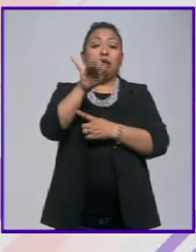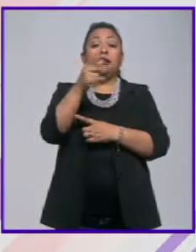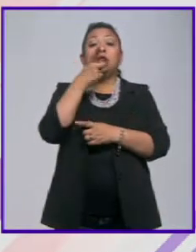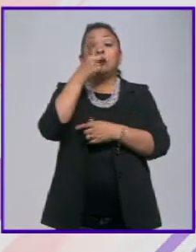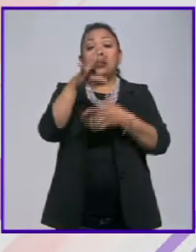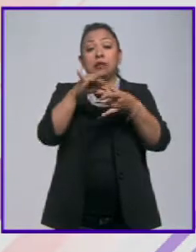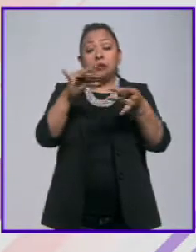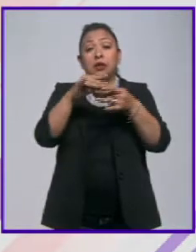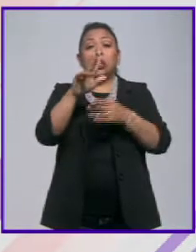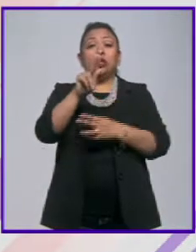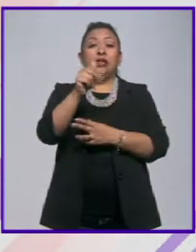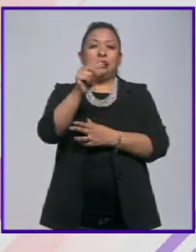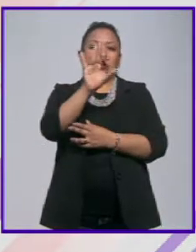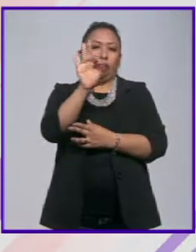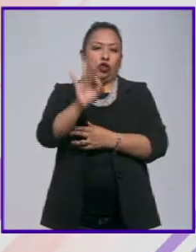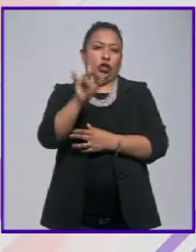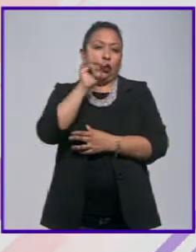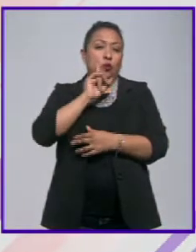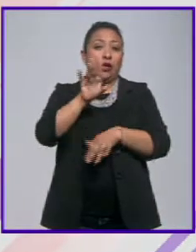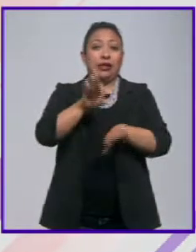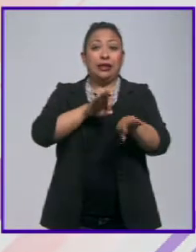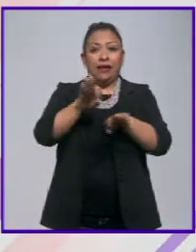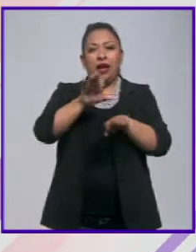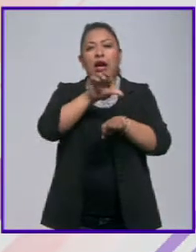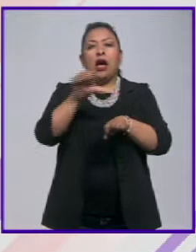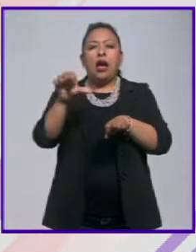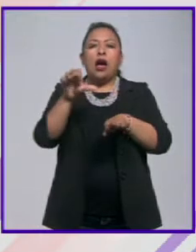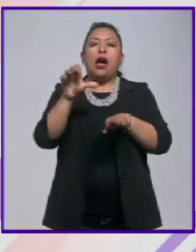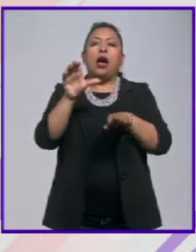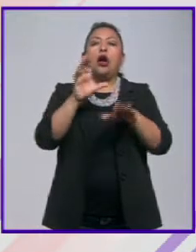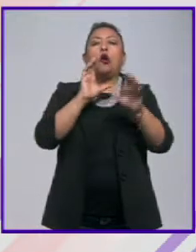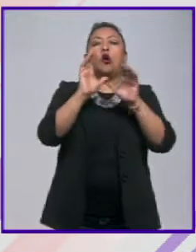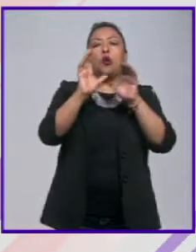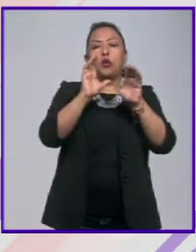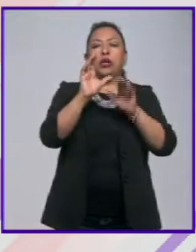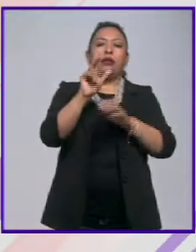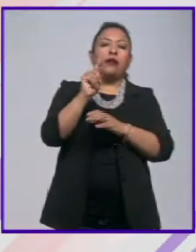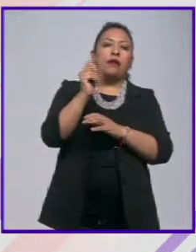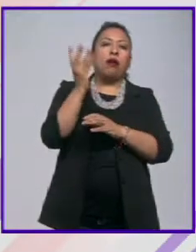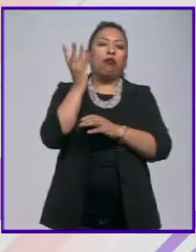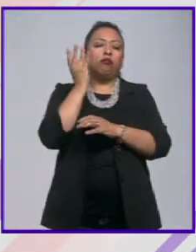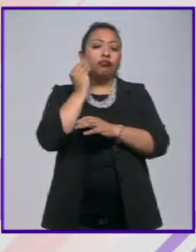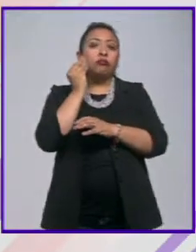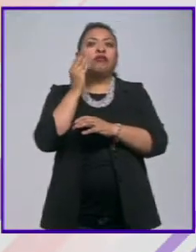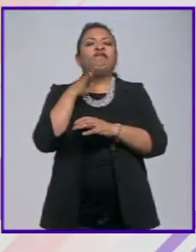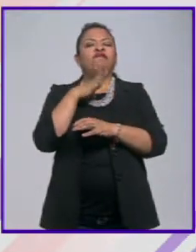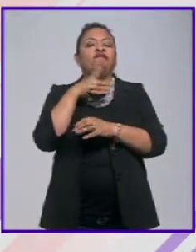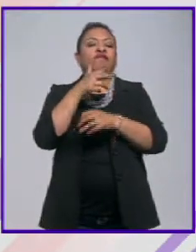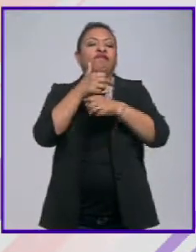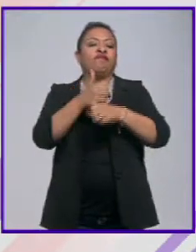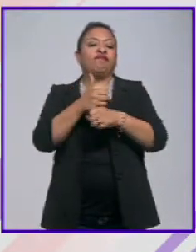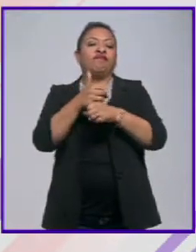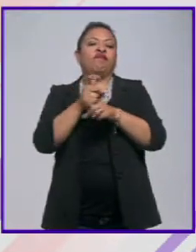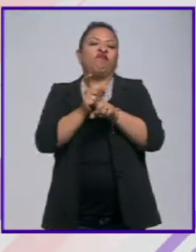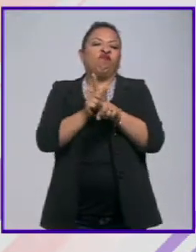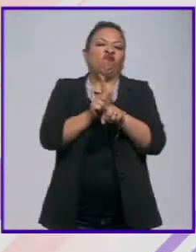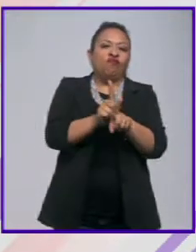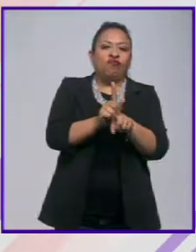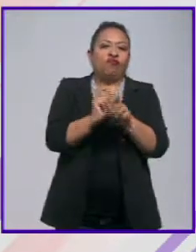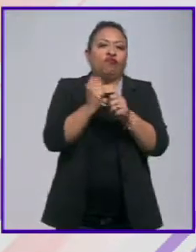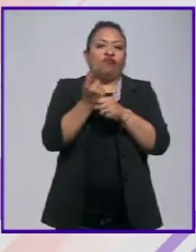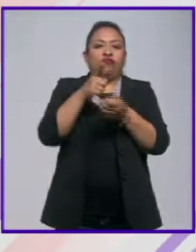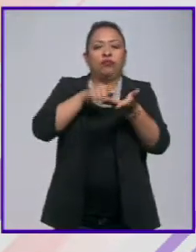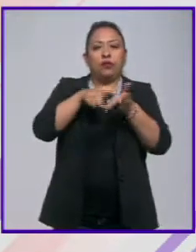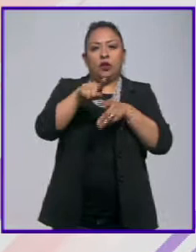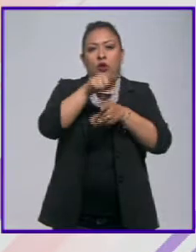86% de las mujeres que elaboran en el ámbito de la comunicación sufrieron, han sufrido algún tipo de acoso en su lugar de